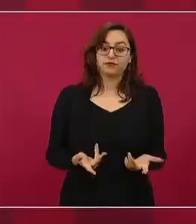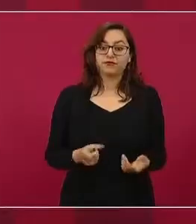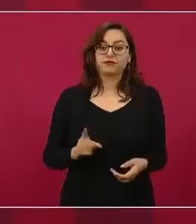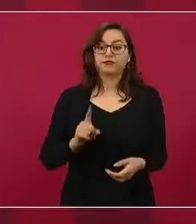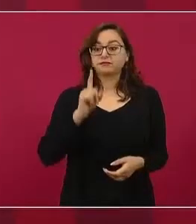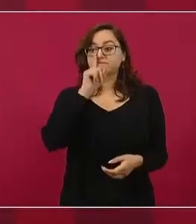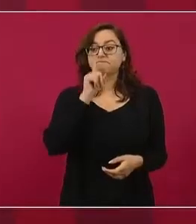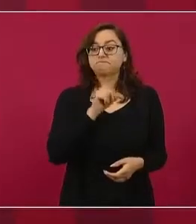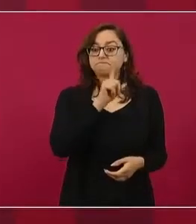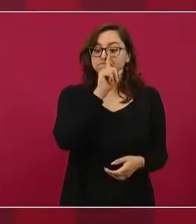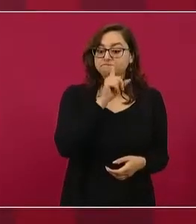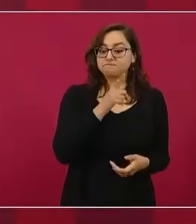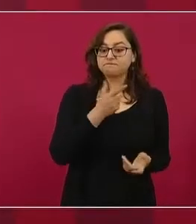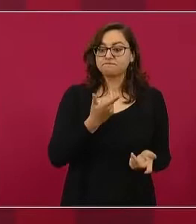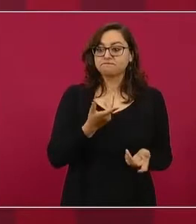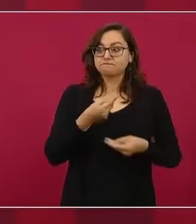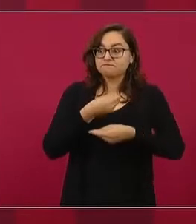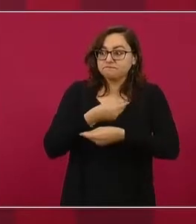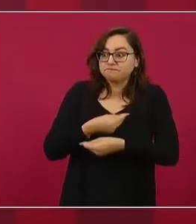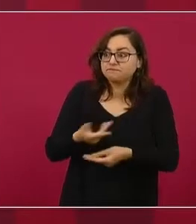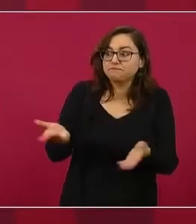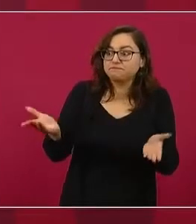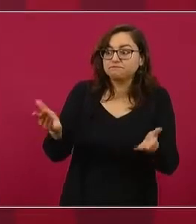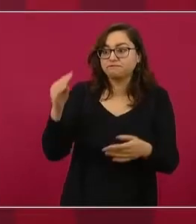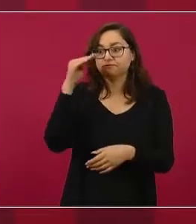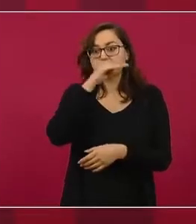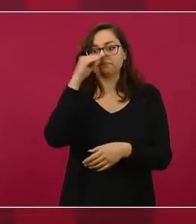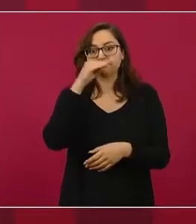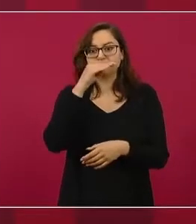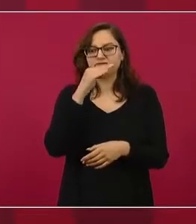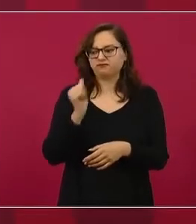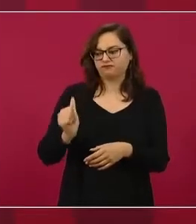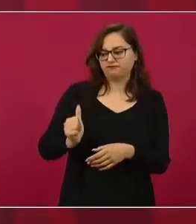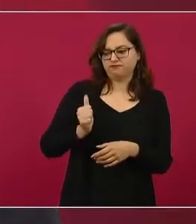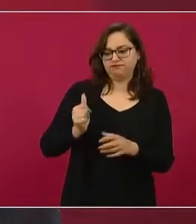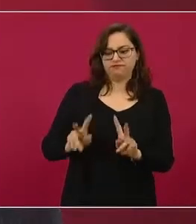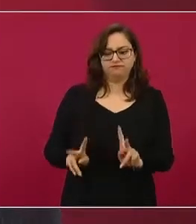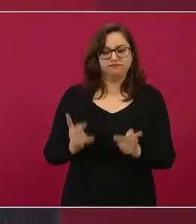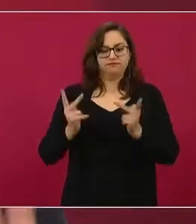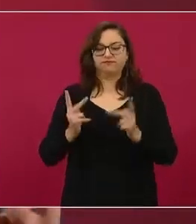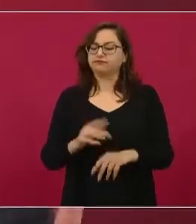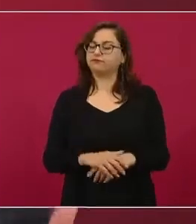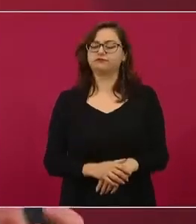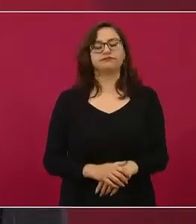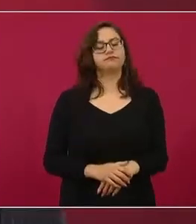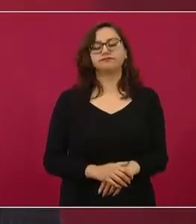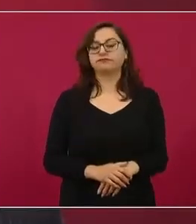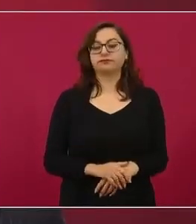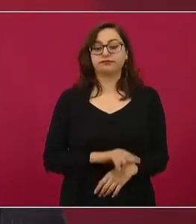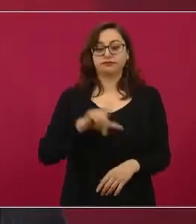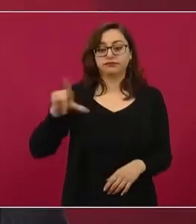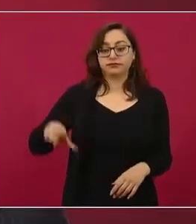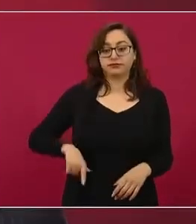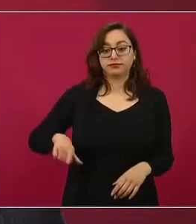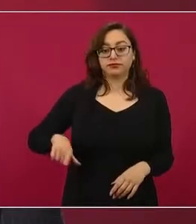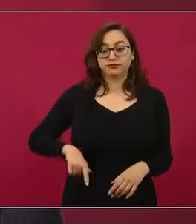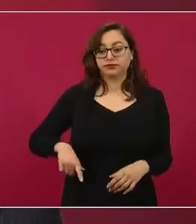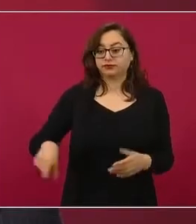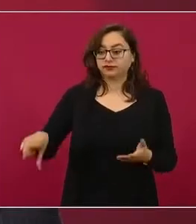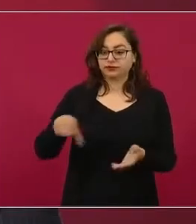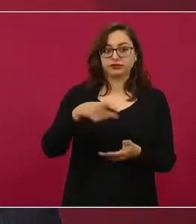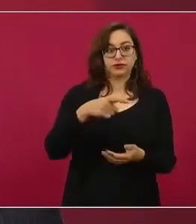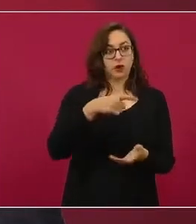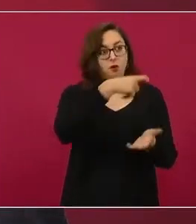es de utilidad social. Los gobiernos compramos recursos con el dinero que se recaba, es del Tesoro